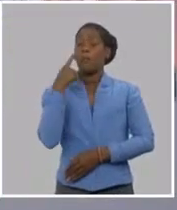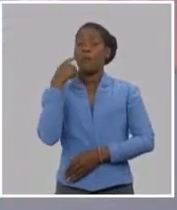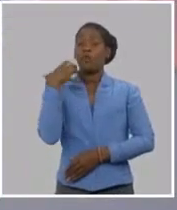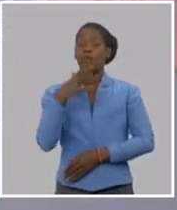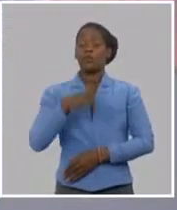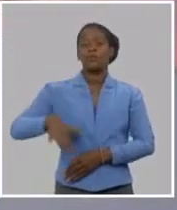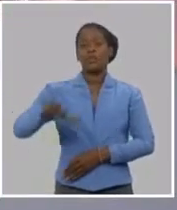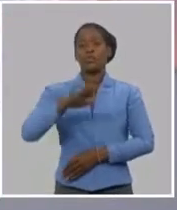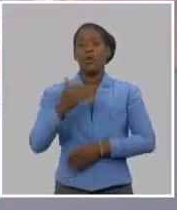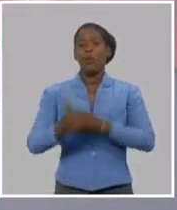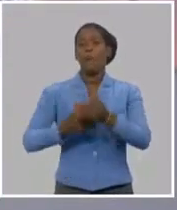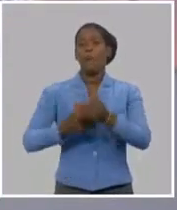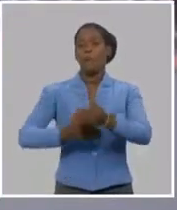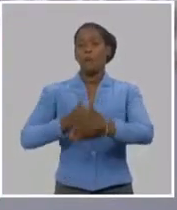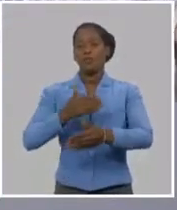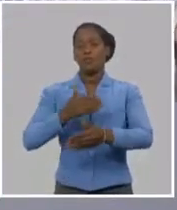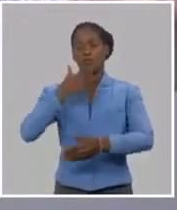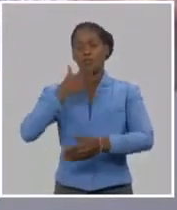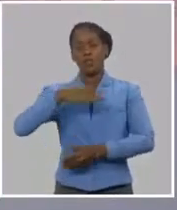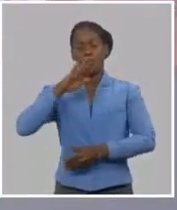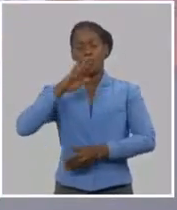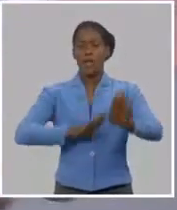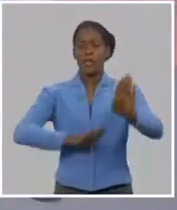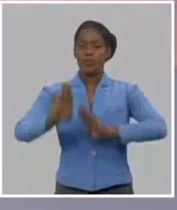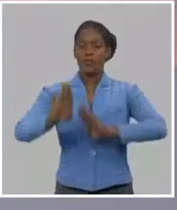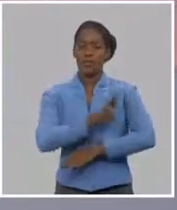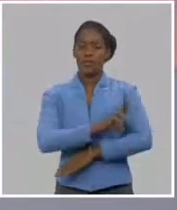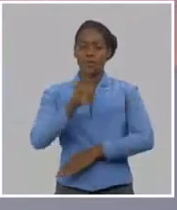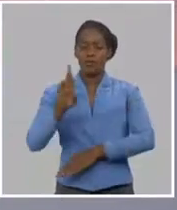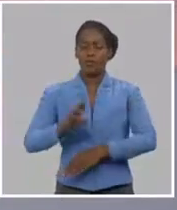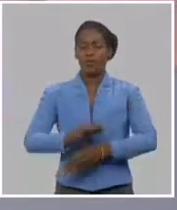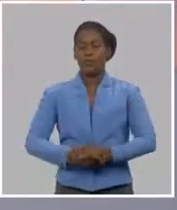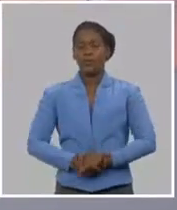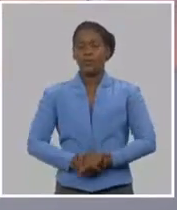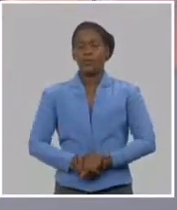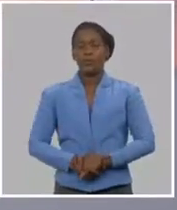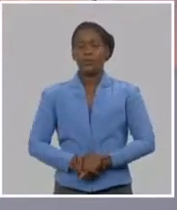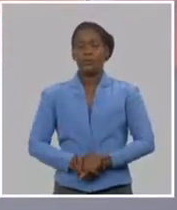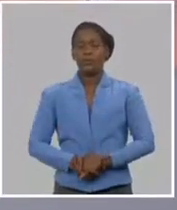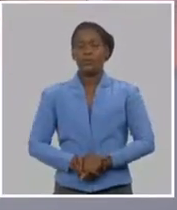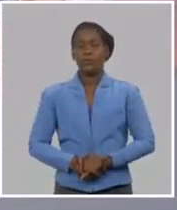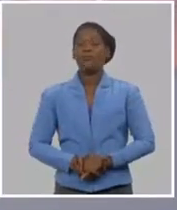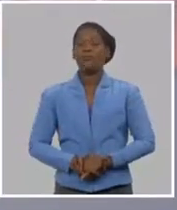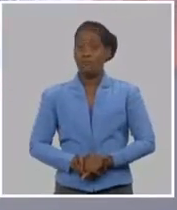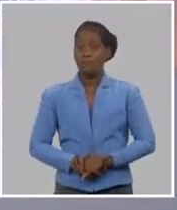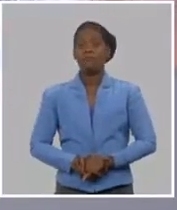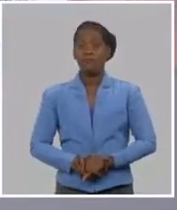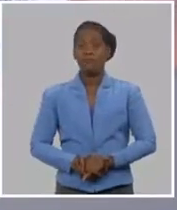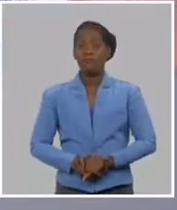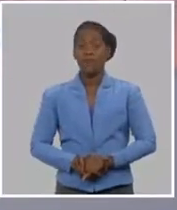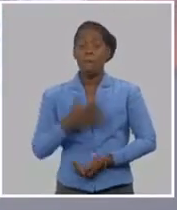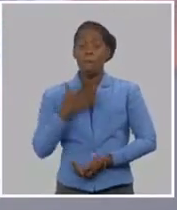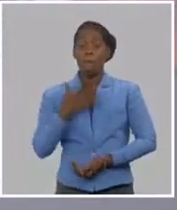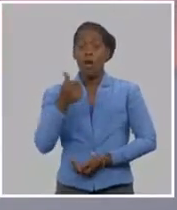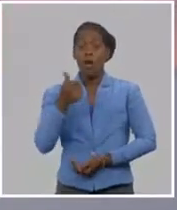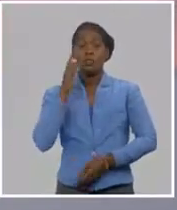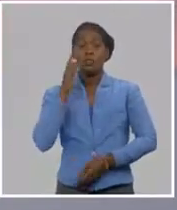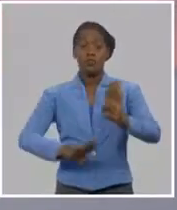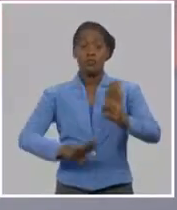en las nuevas personas que llevarán la ética martiana a las nuevas generaciones. Y mientras defendamos este ciclo,